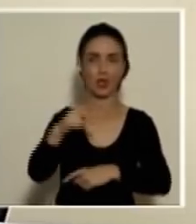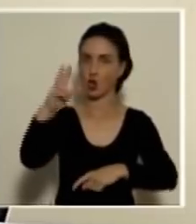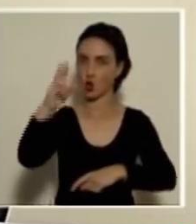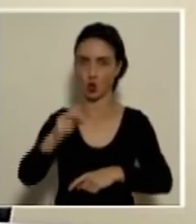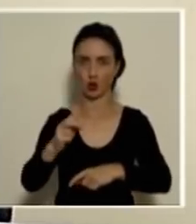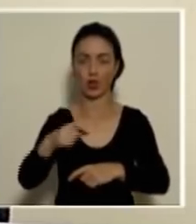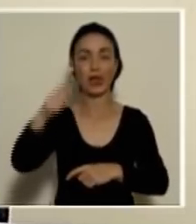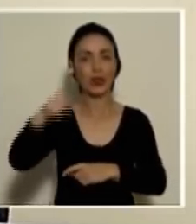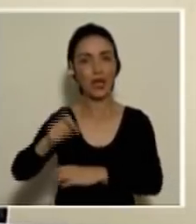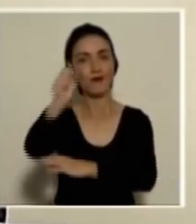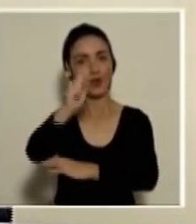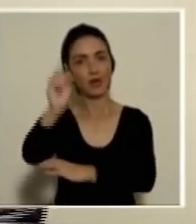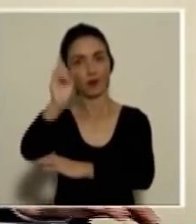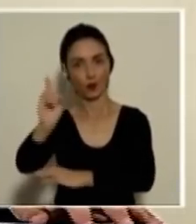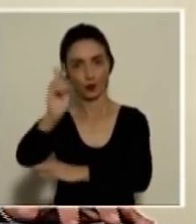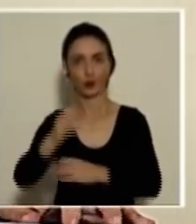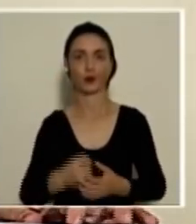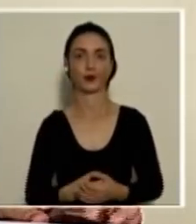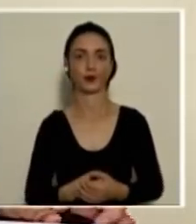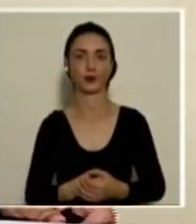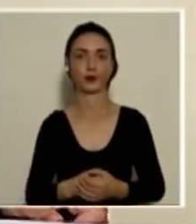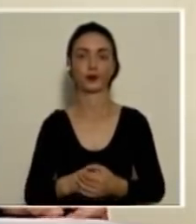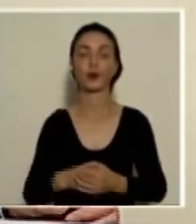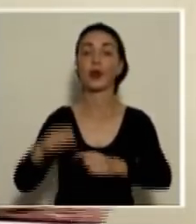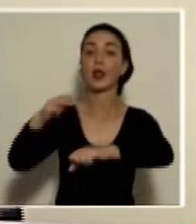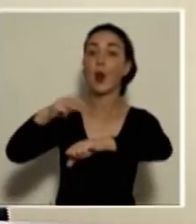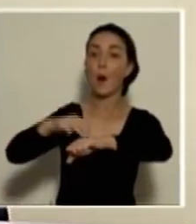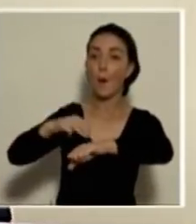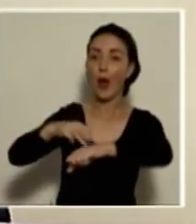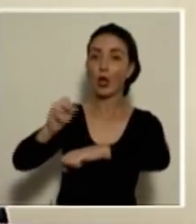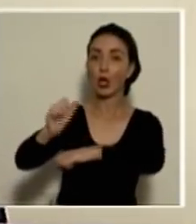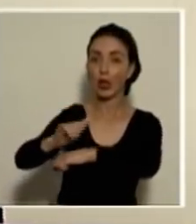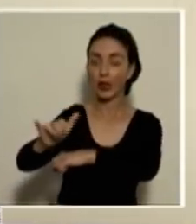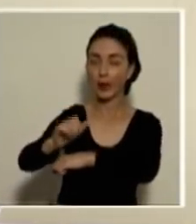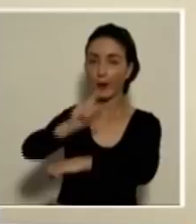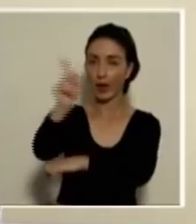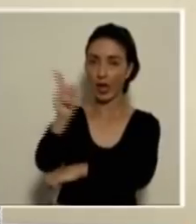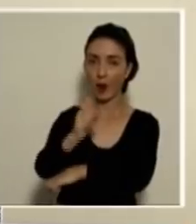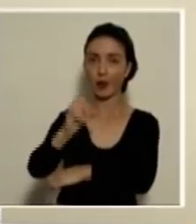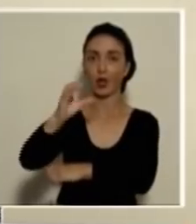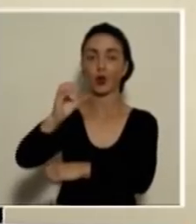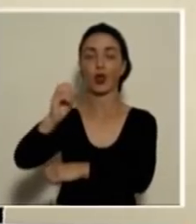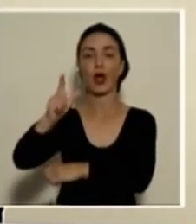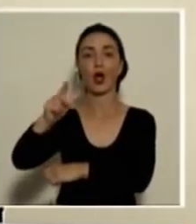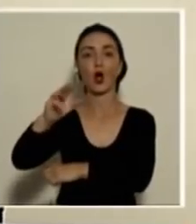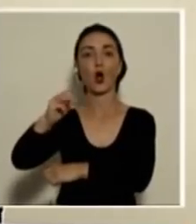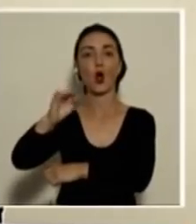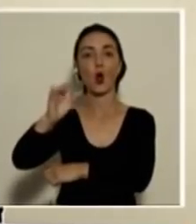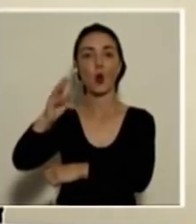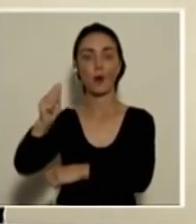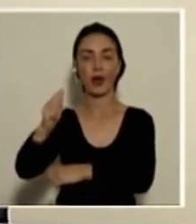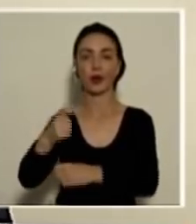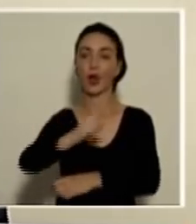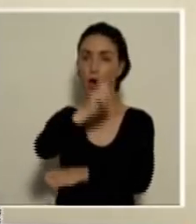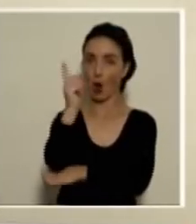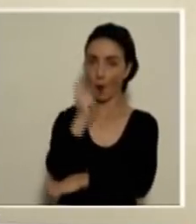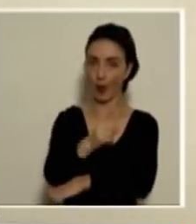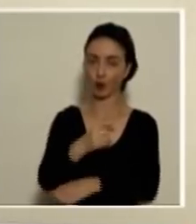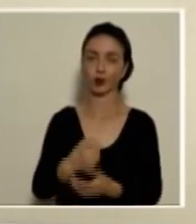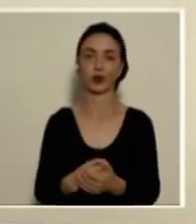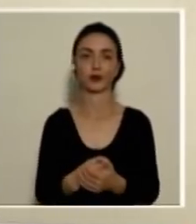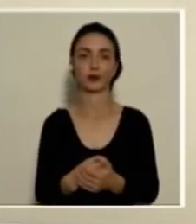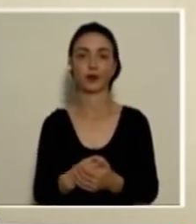dentro del fin de semana. Don Michael, también la consulta de Colombia incluye esta pregunta.